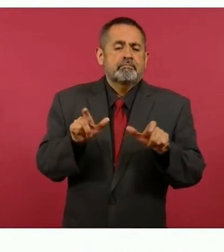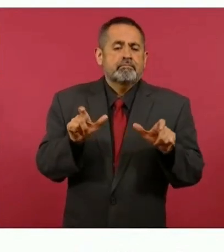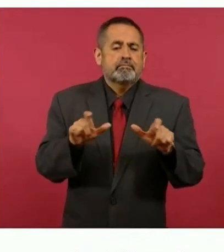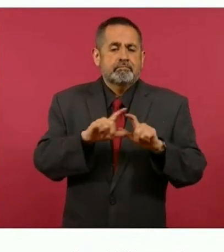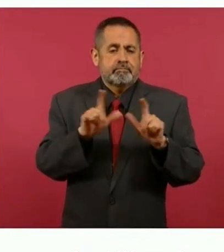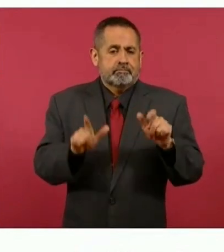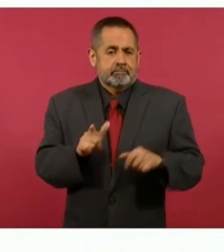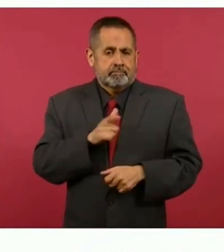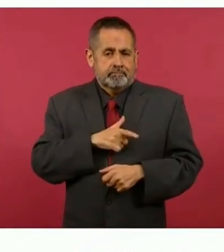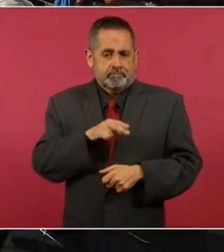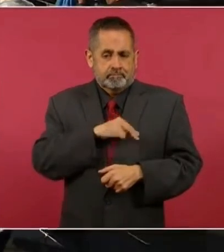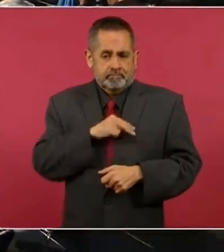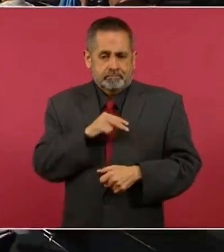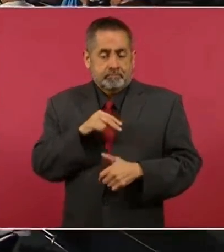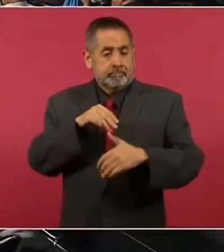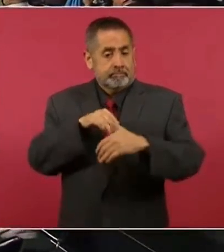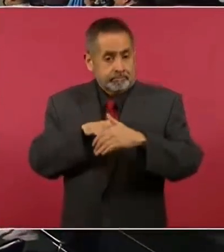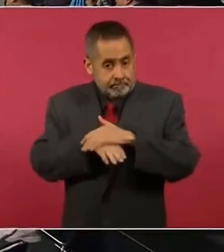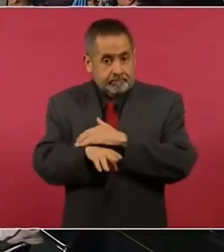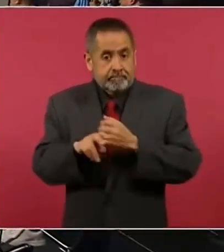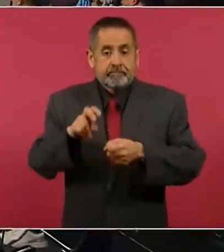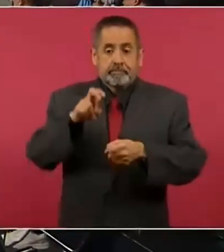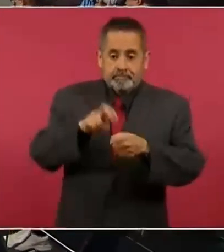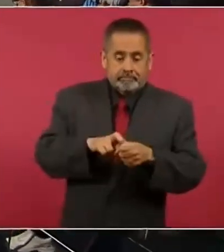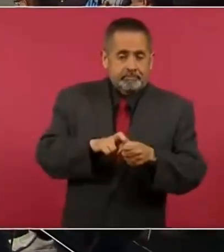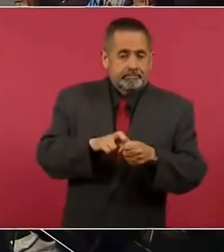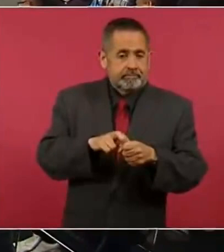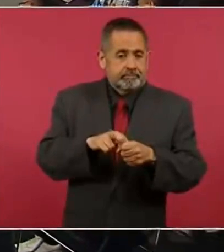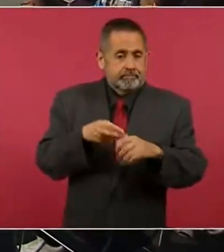con la presencia de la Guardia Nacional en el Metro?